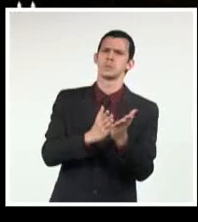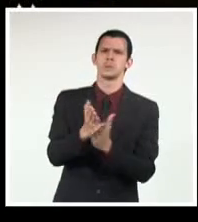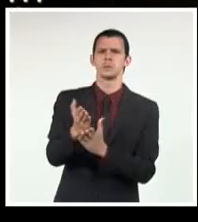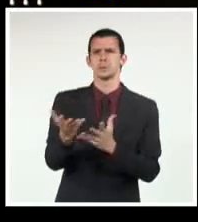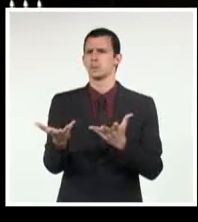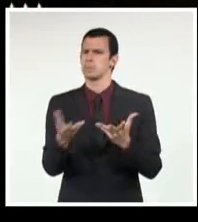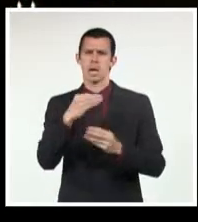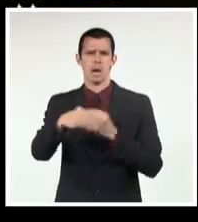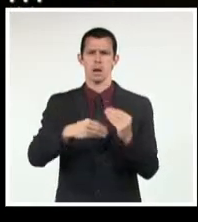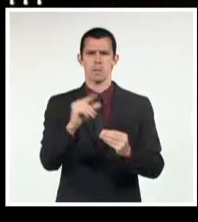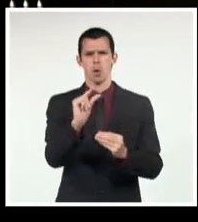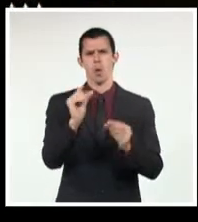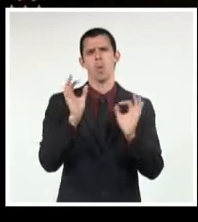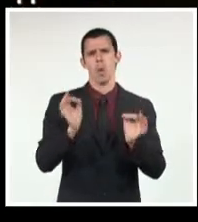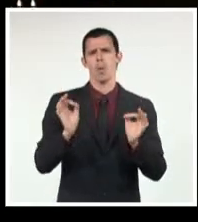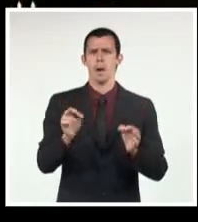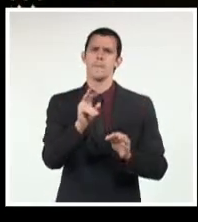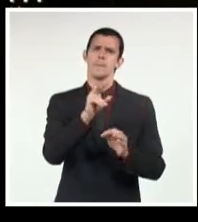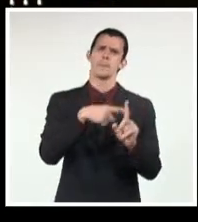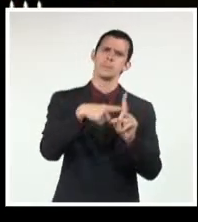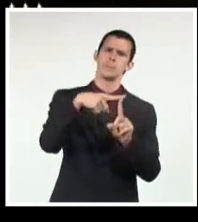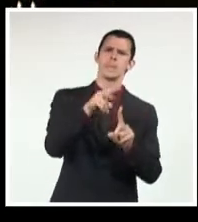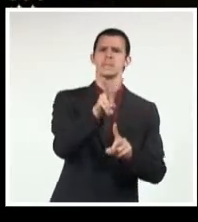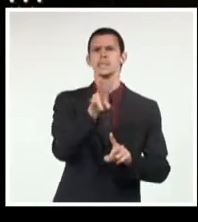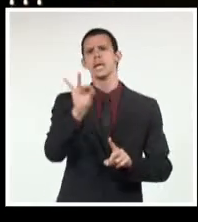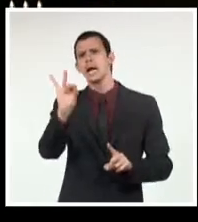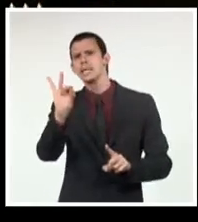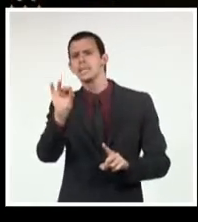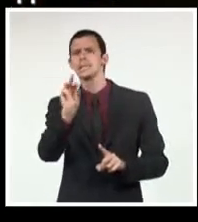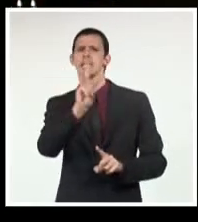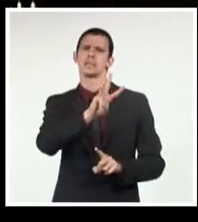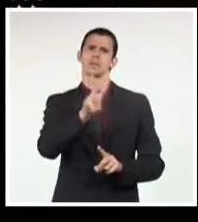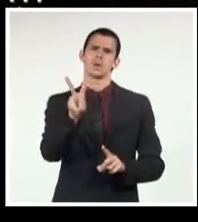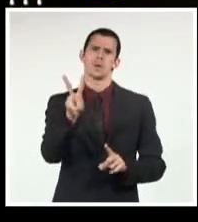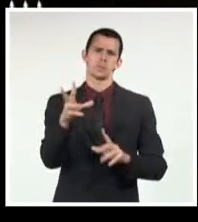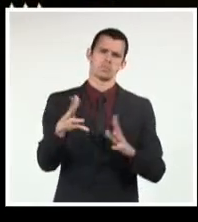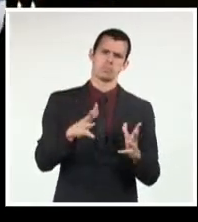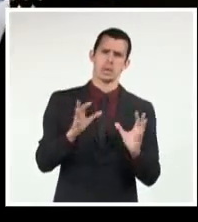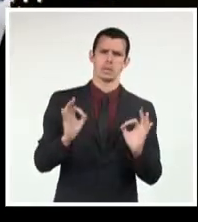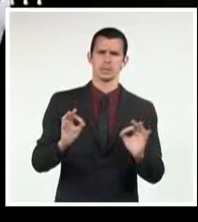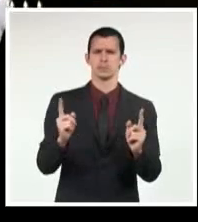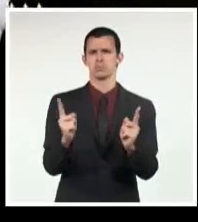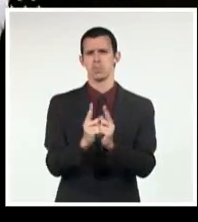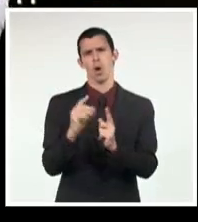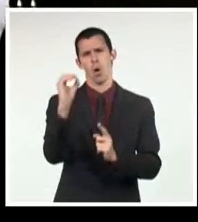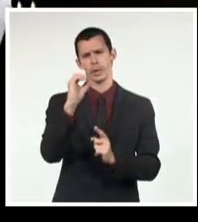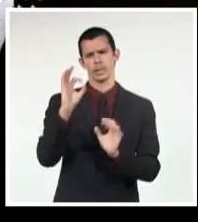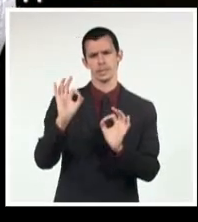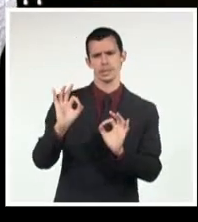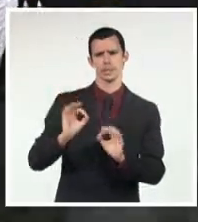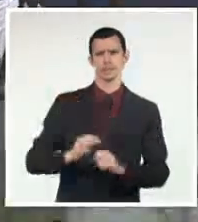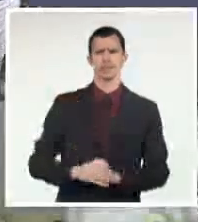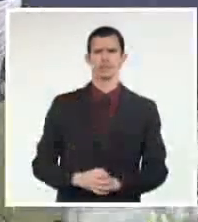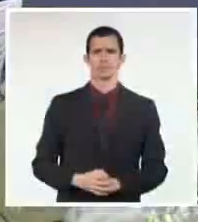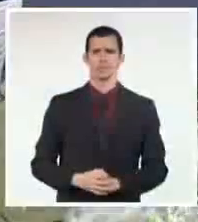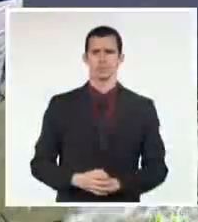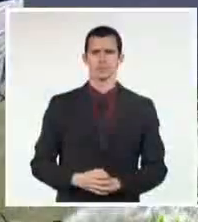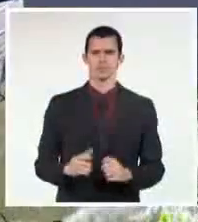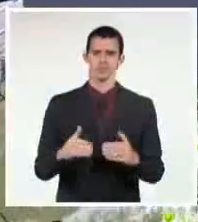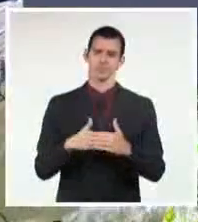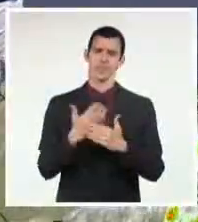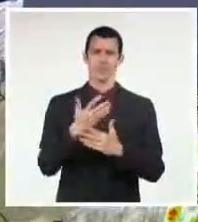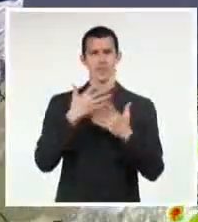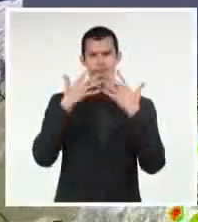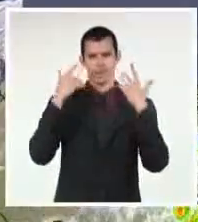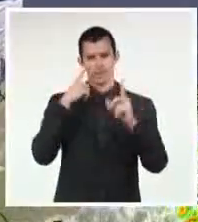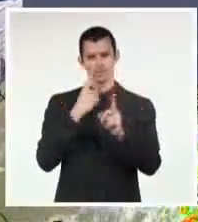poca variación, máximas de 27 y hasta 32 grados Celsius en el oriente del país. Esto es todo en cuanto al tiempo.